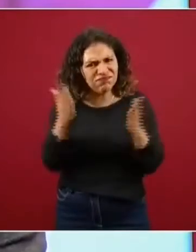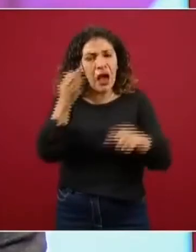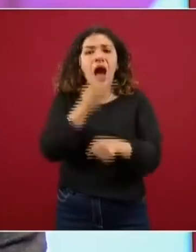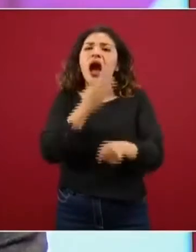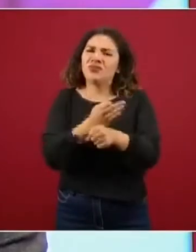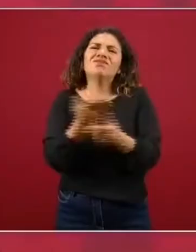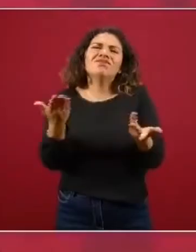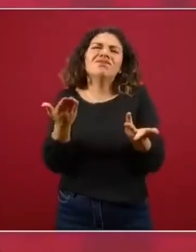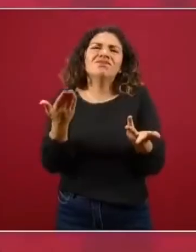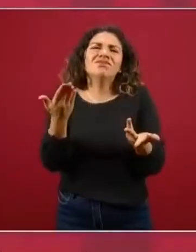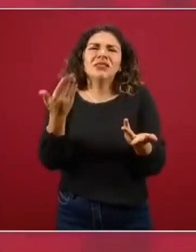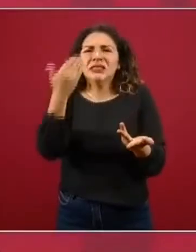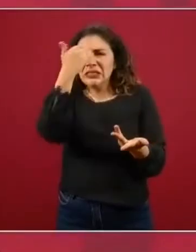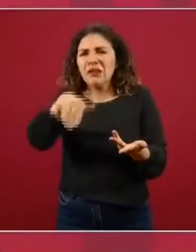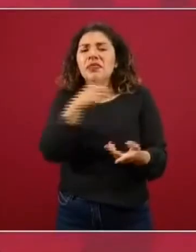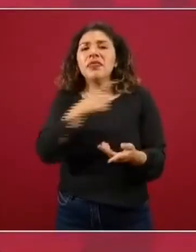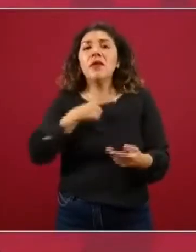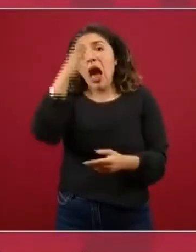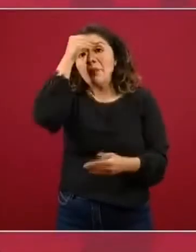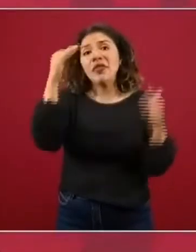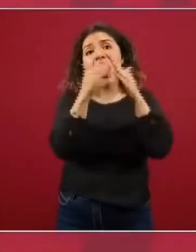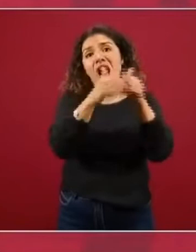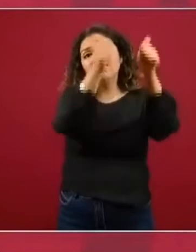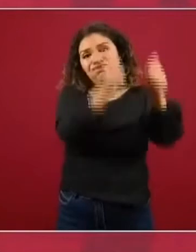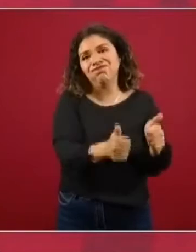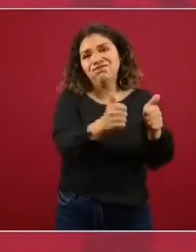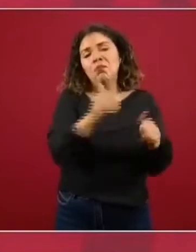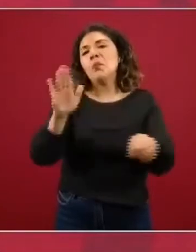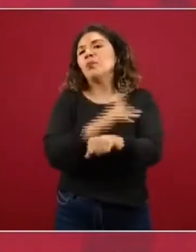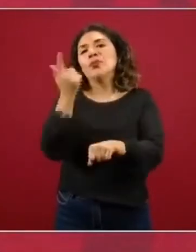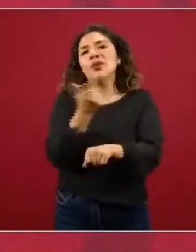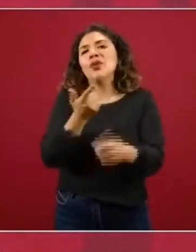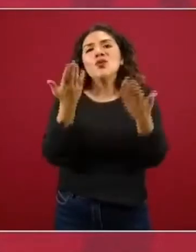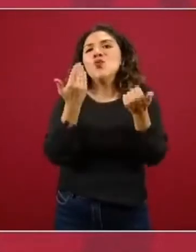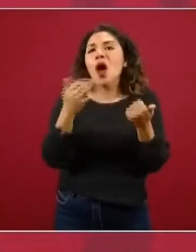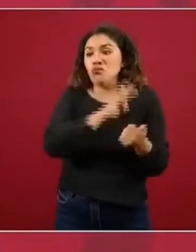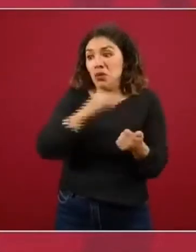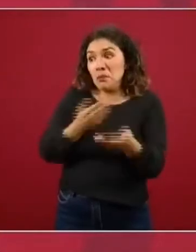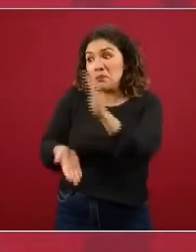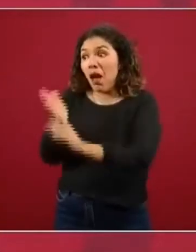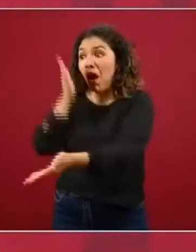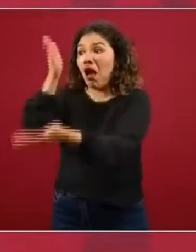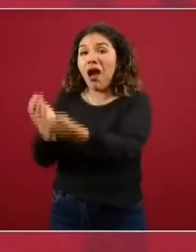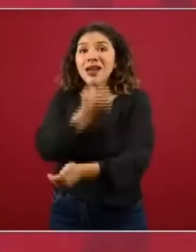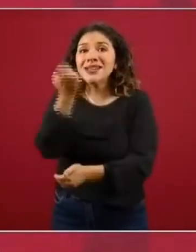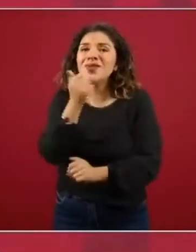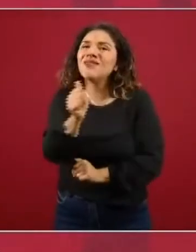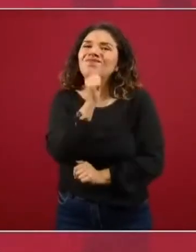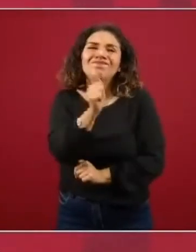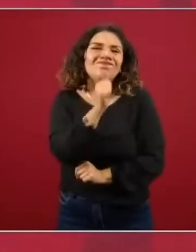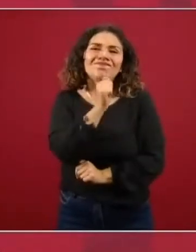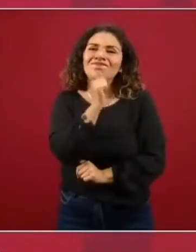es aprender desde casa ya que no hay condiciones para regresar todavía